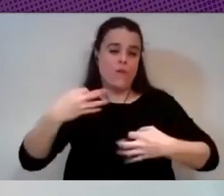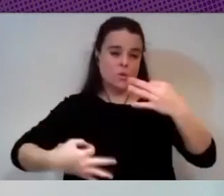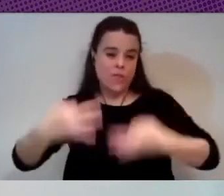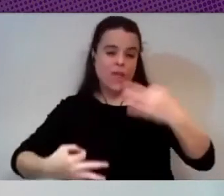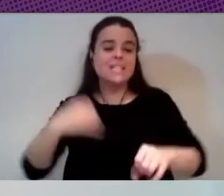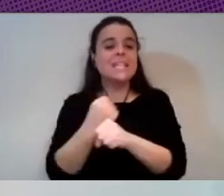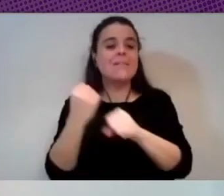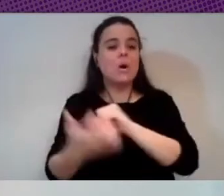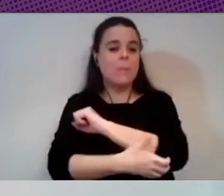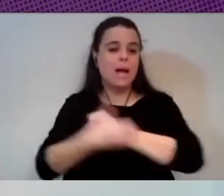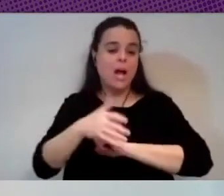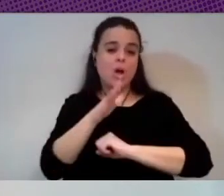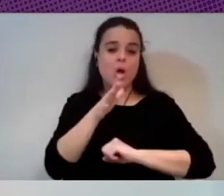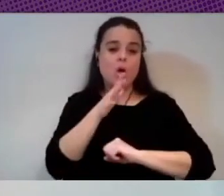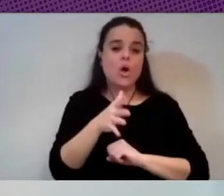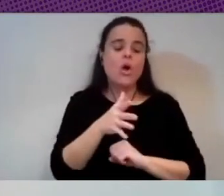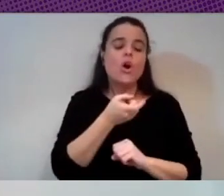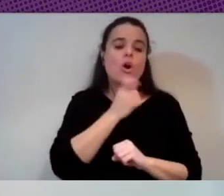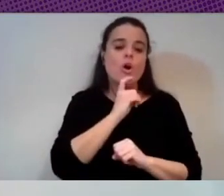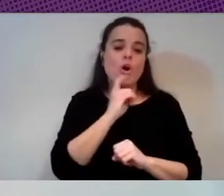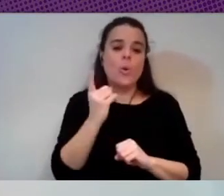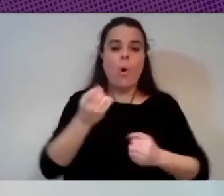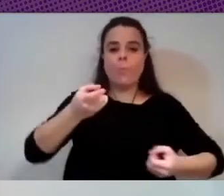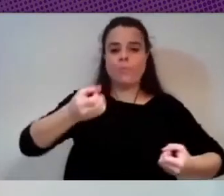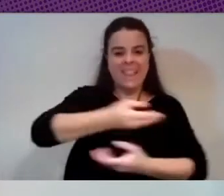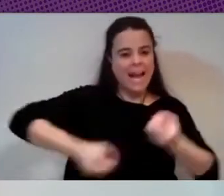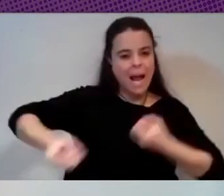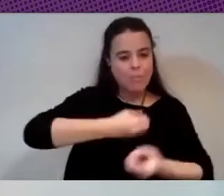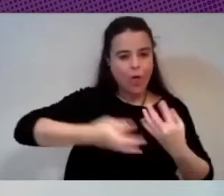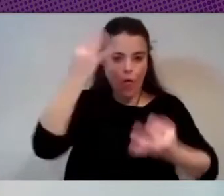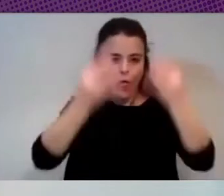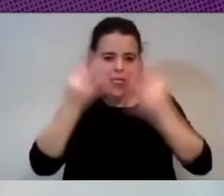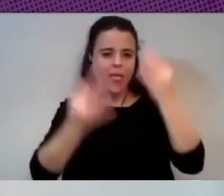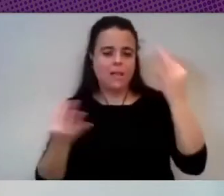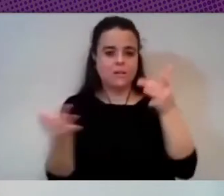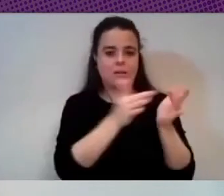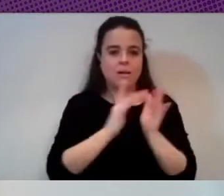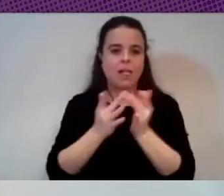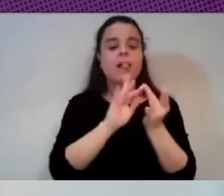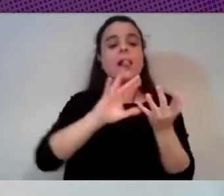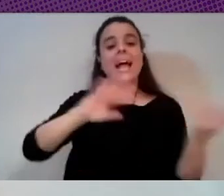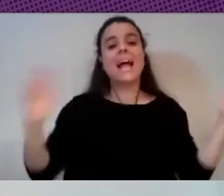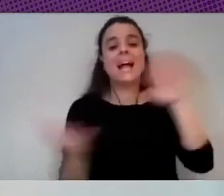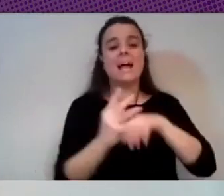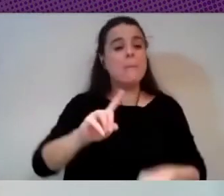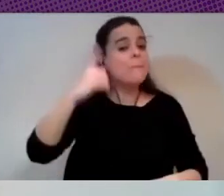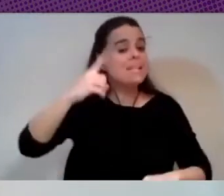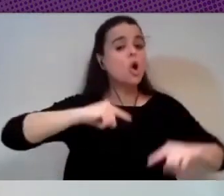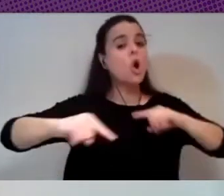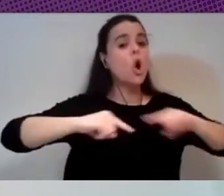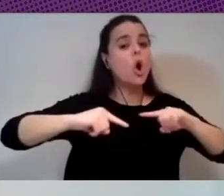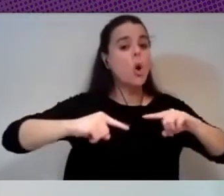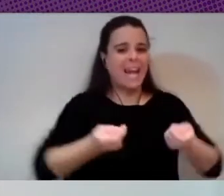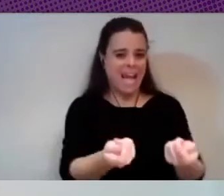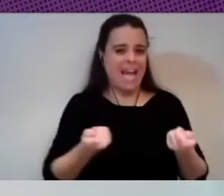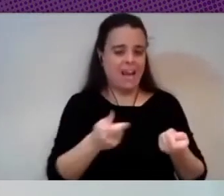tecnologías predictivas la notificación el intercambio de datos está cambiando sobre todo la gobernanza de estas áreas entonces